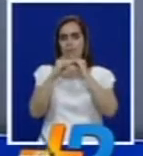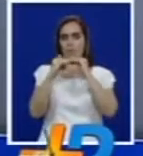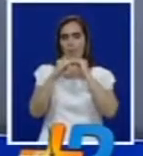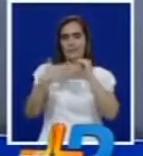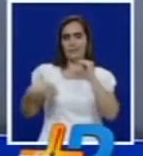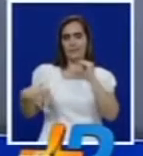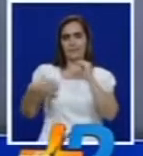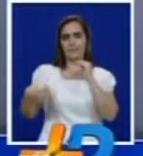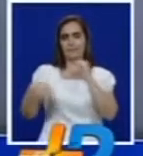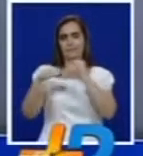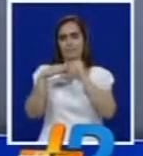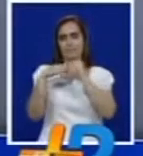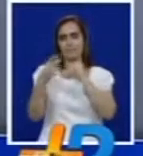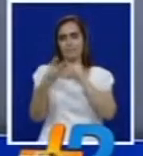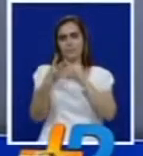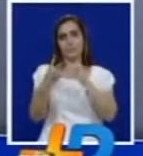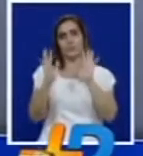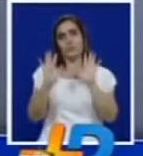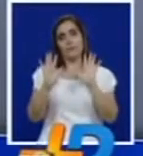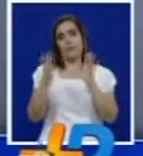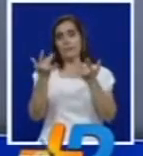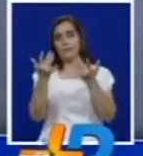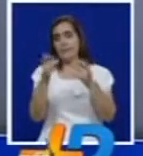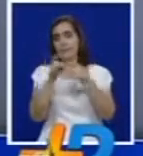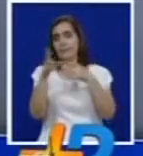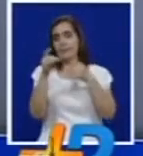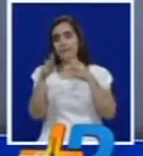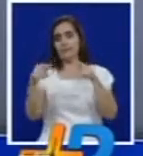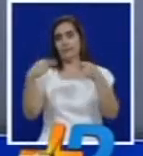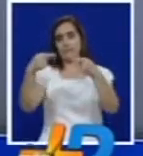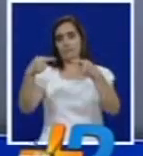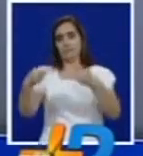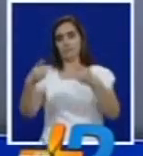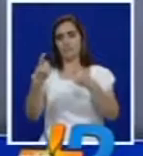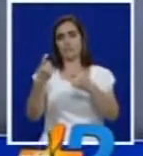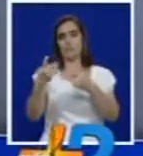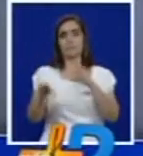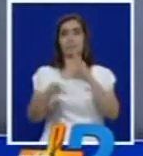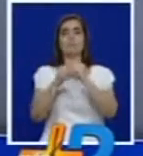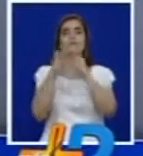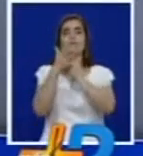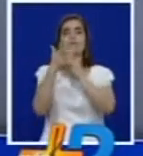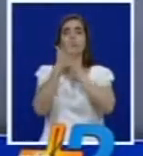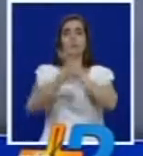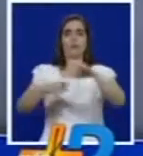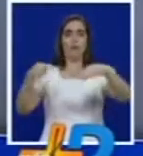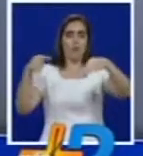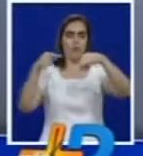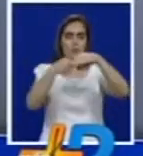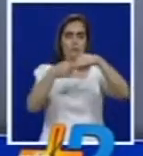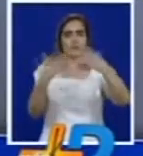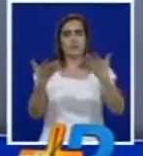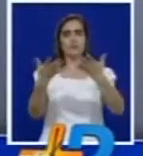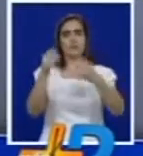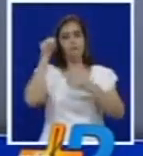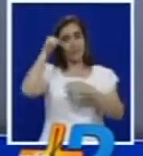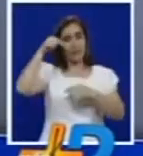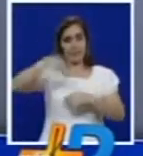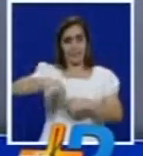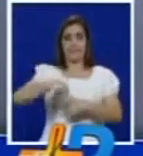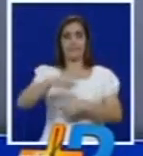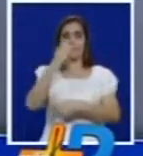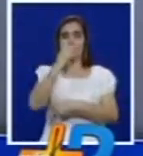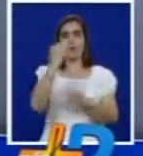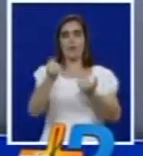torneo finalización por jugarse el resto de partidos de la jornada de hoy continuamos por el fútbol pero cambiemos de página en nuestro libro informativo estábamos a nivel